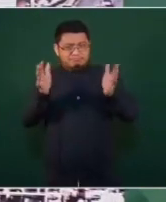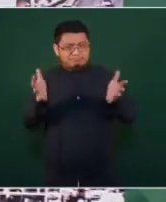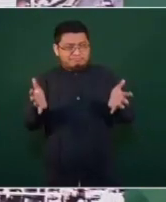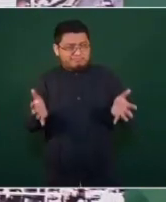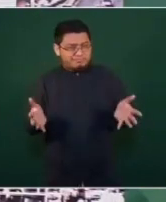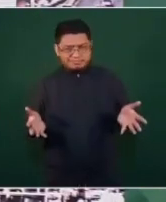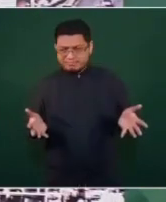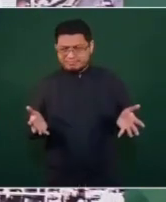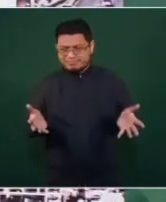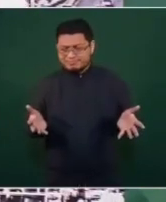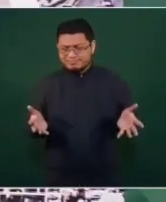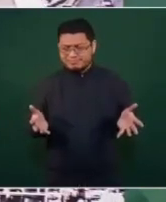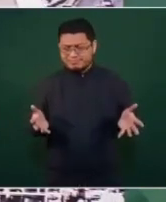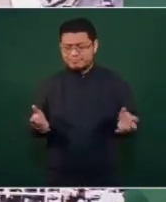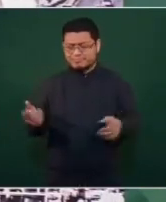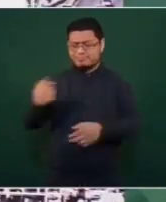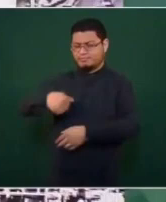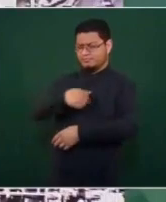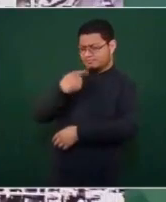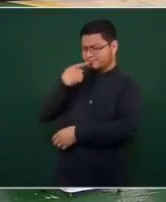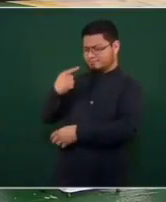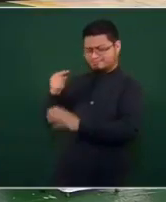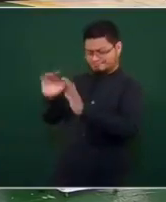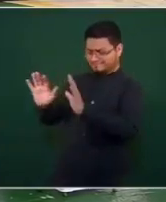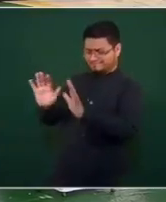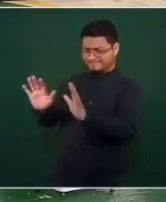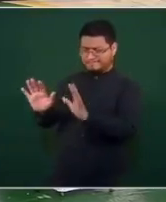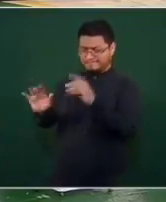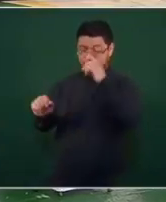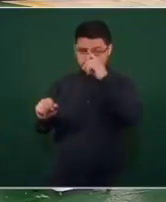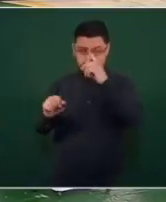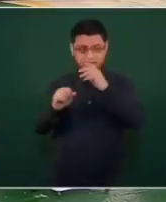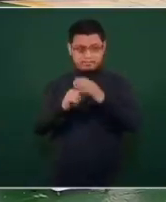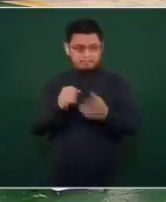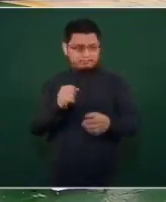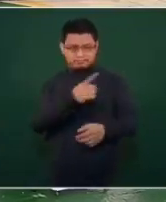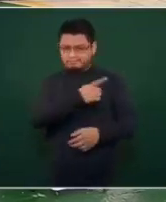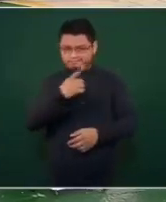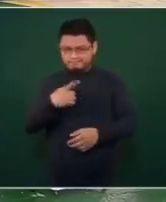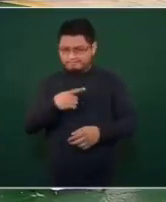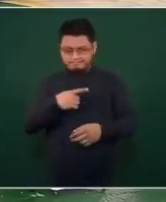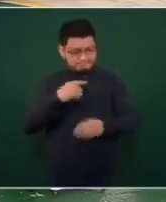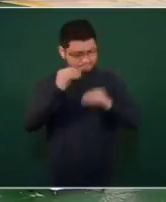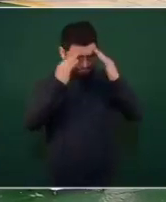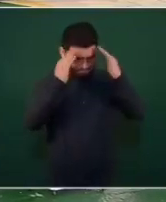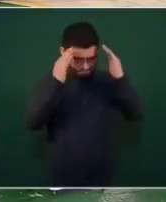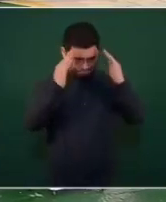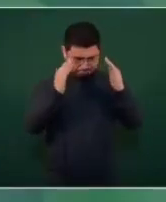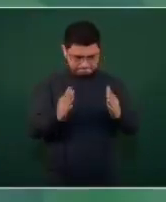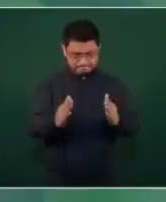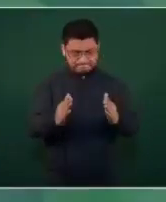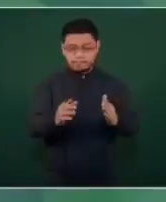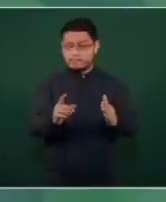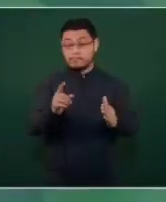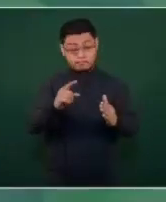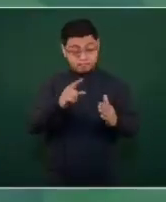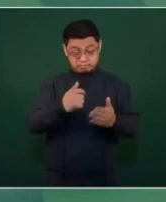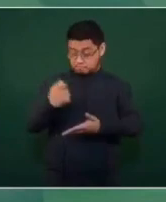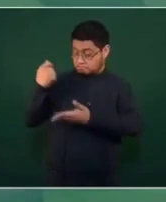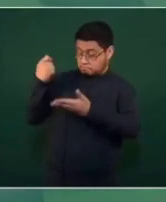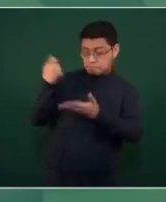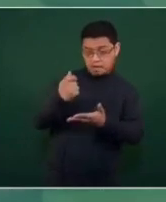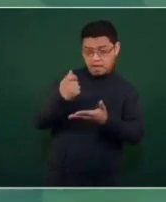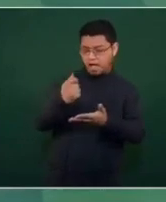porque todo debía dejarse al mercado todo tenía que